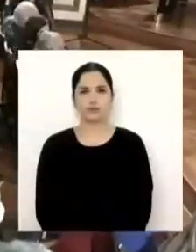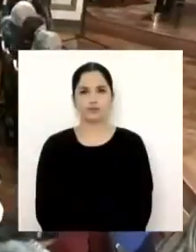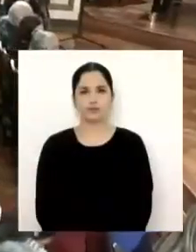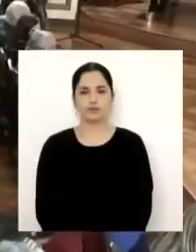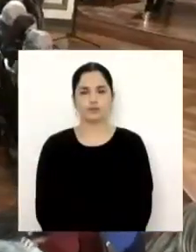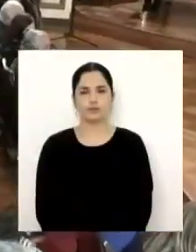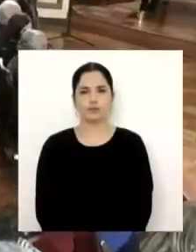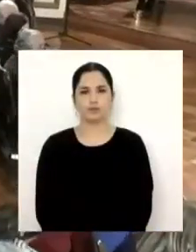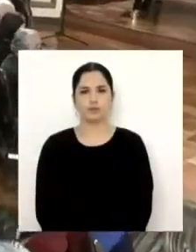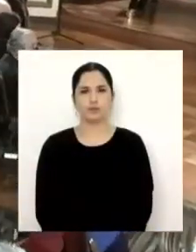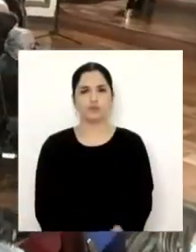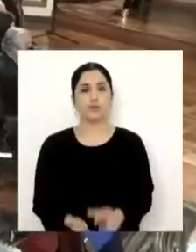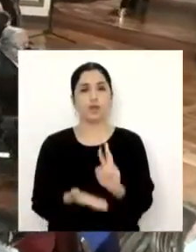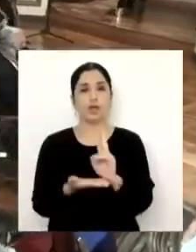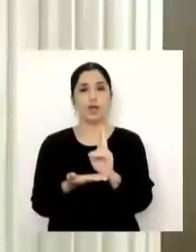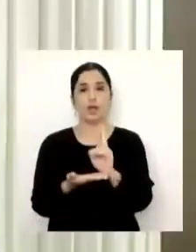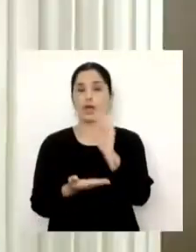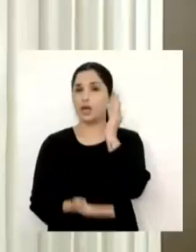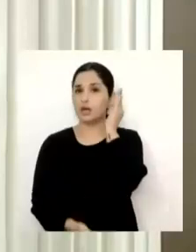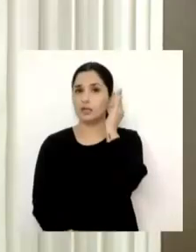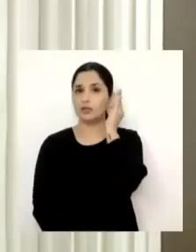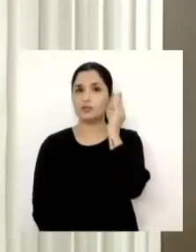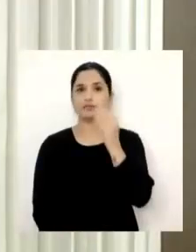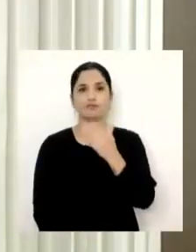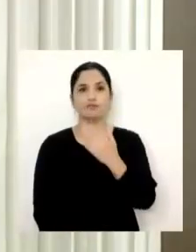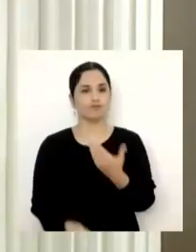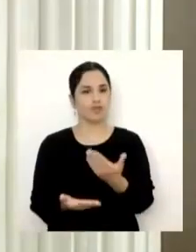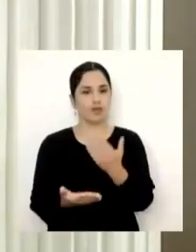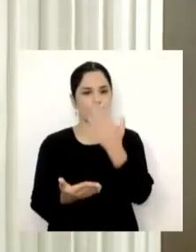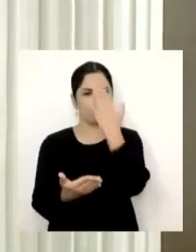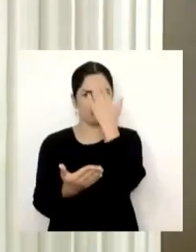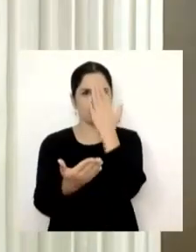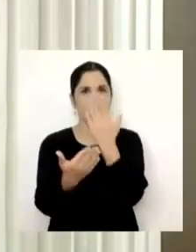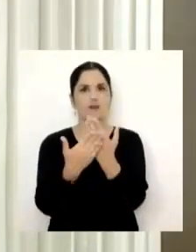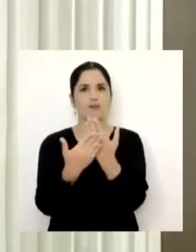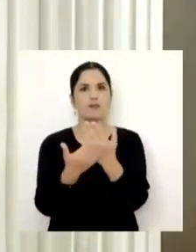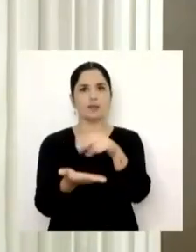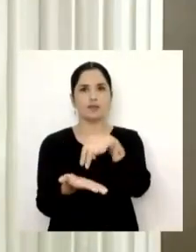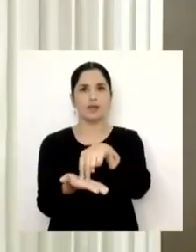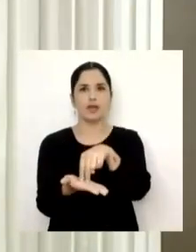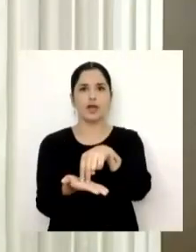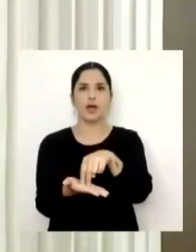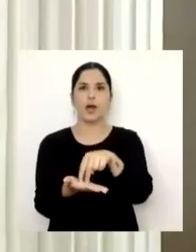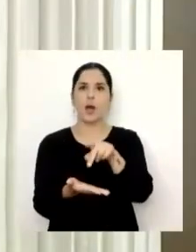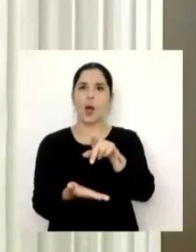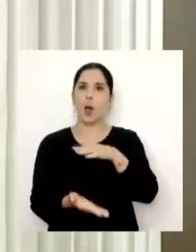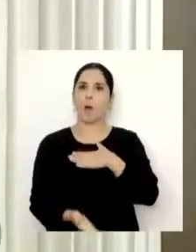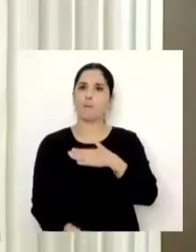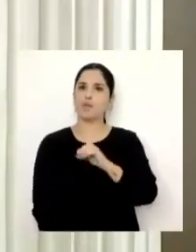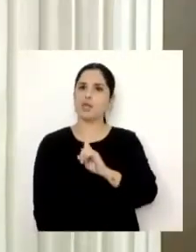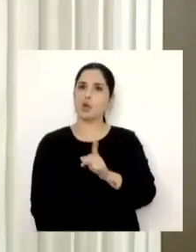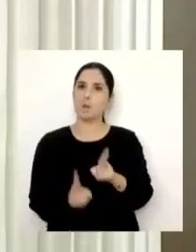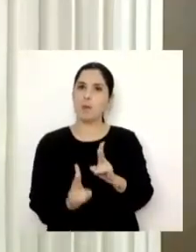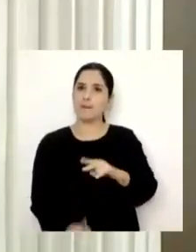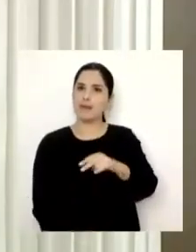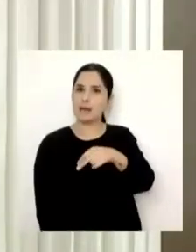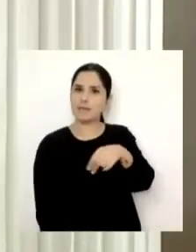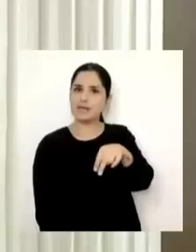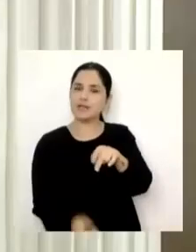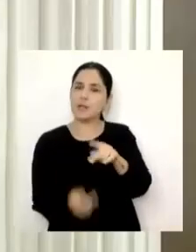Rectora, estamos al frente. A mí a veces no me dejan venirme caminando, voy a intentar burlar la seguridad y